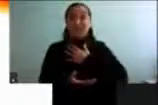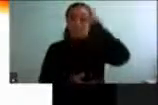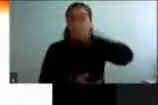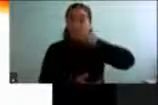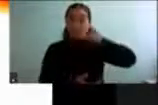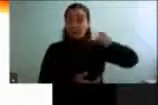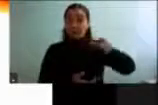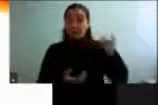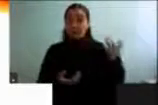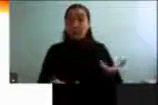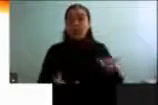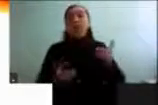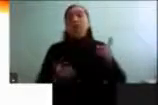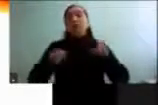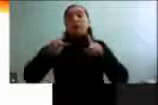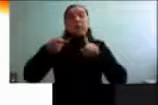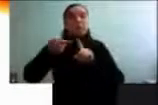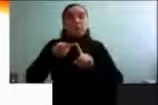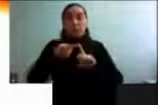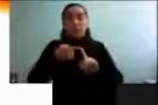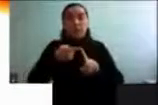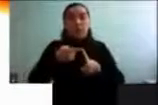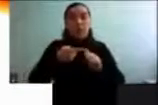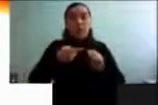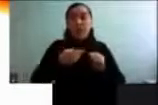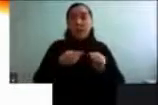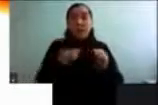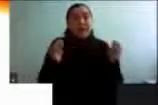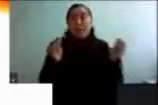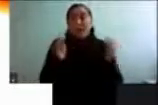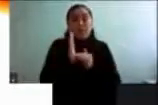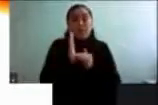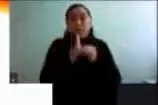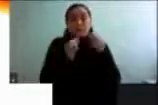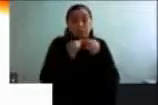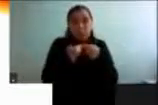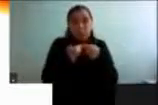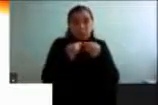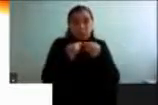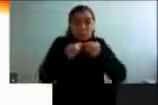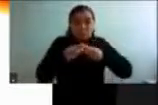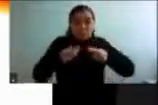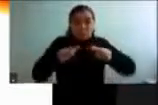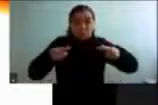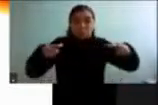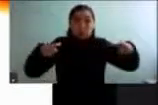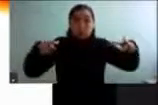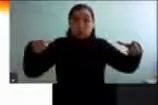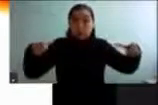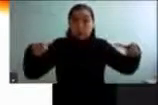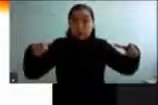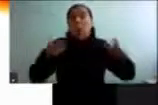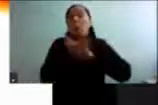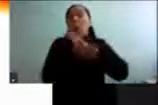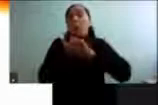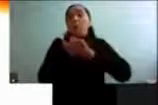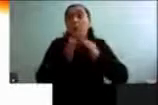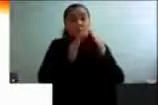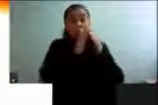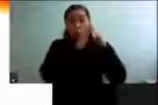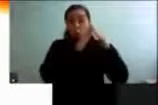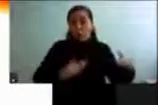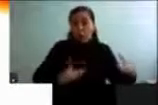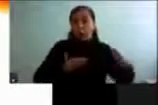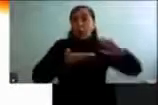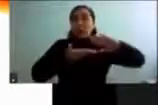Incluye desde un nivel micro hasta un nivel macro. Ya puede ser, por ejemplo, el hogar, la comunidad